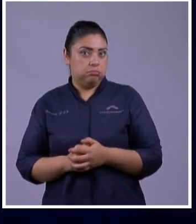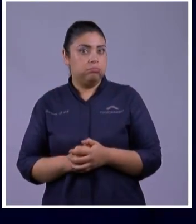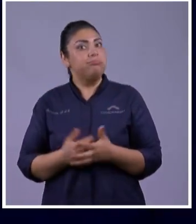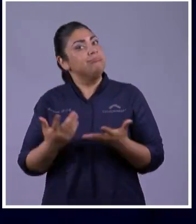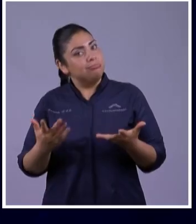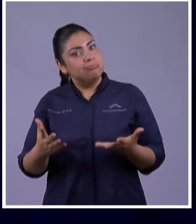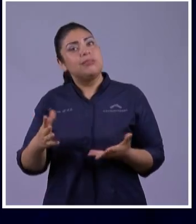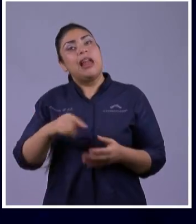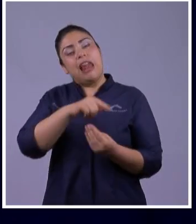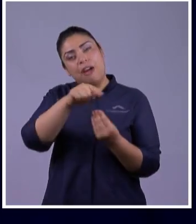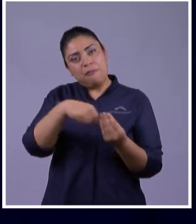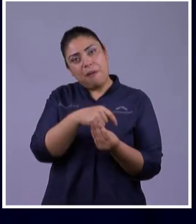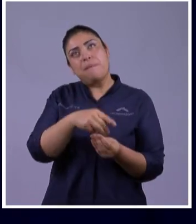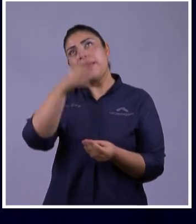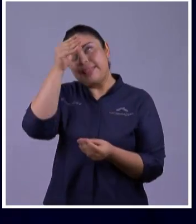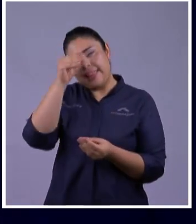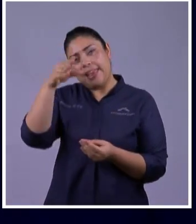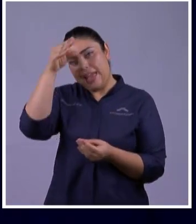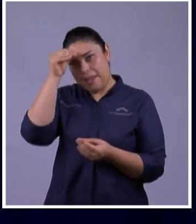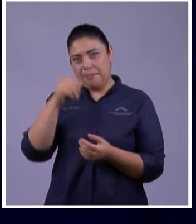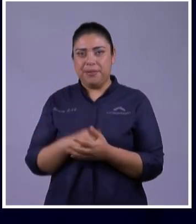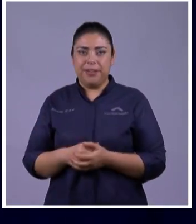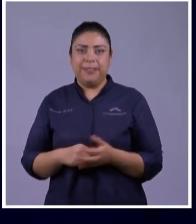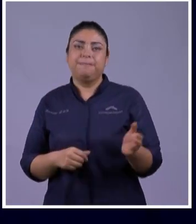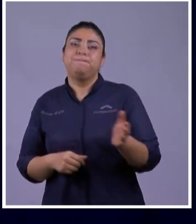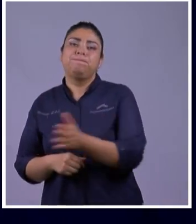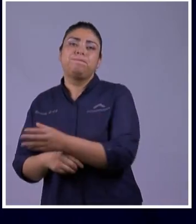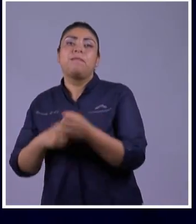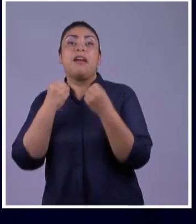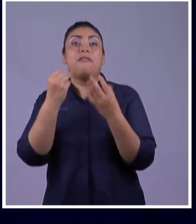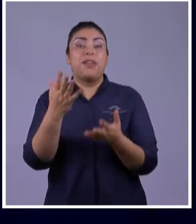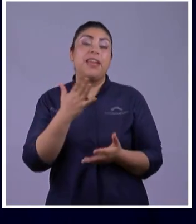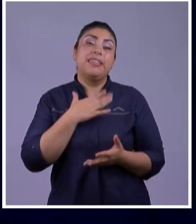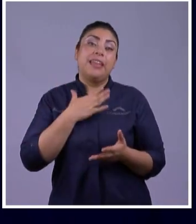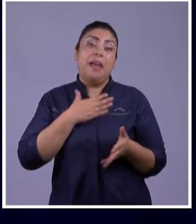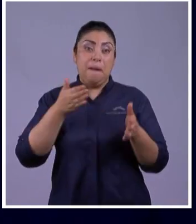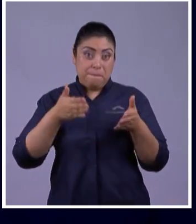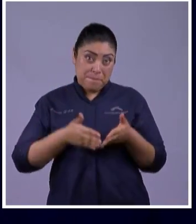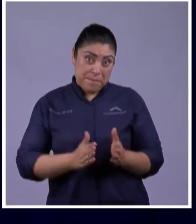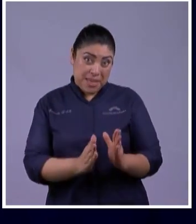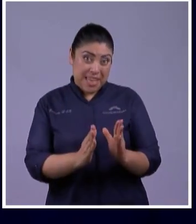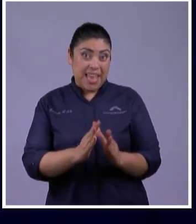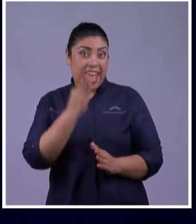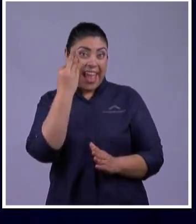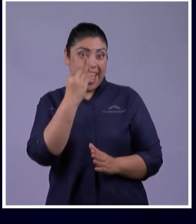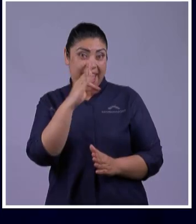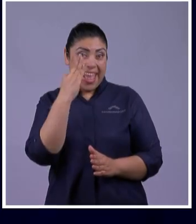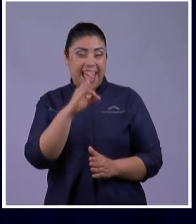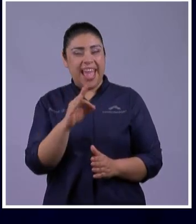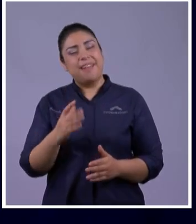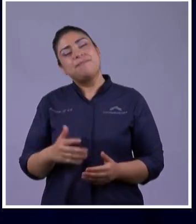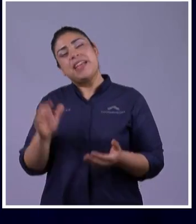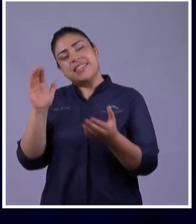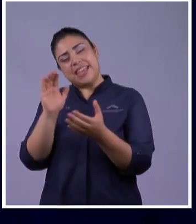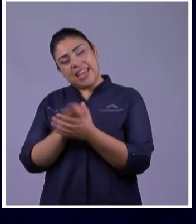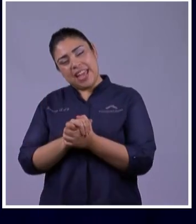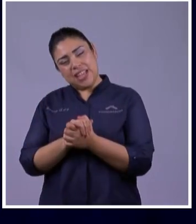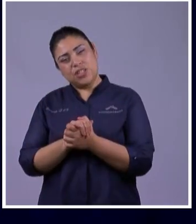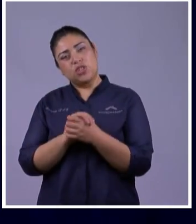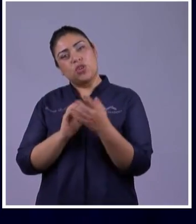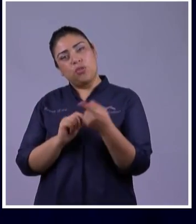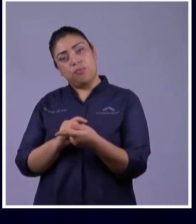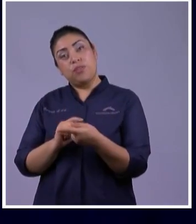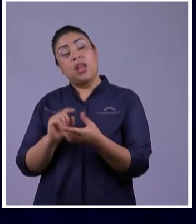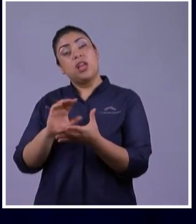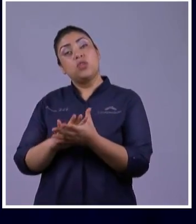Mi hija Ana Gabriela Se casa con Gerson Portugués Reciben un llamado Se van a Portugal Y ella tiene